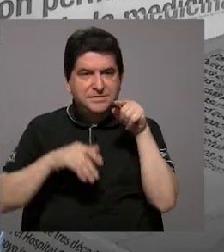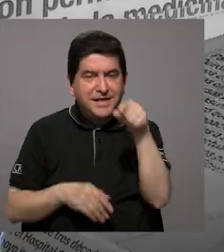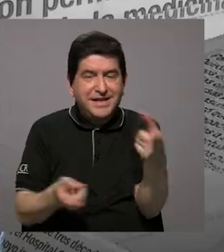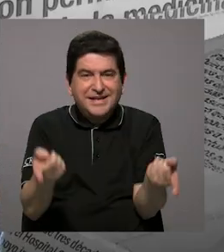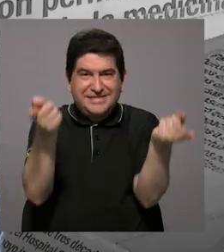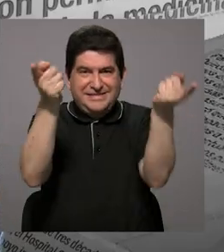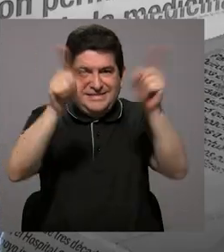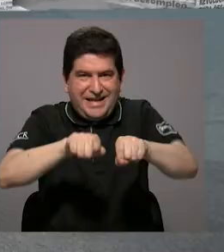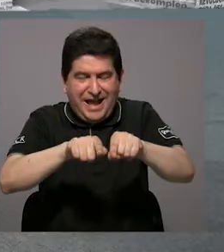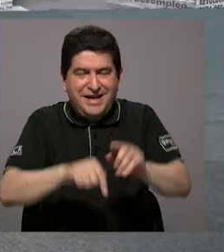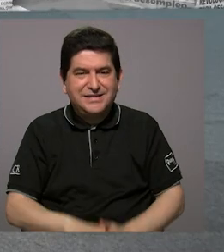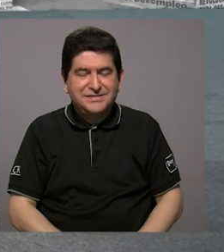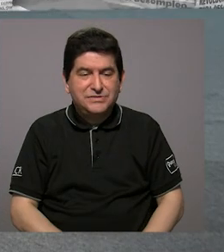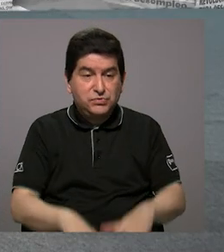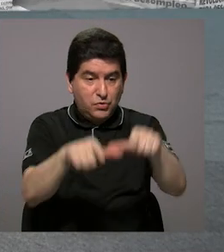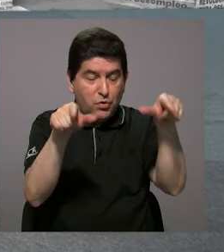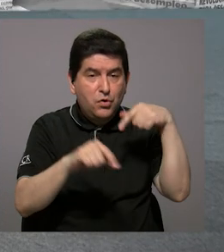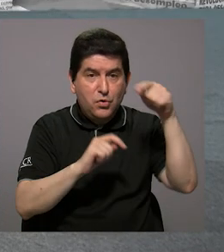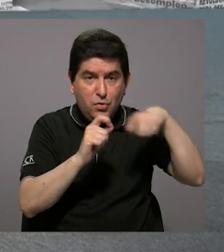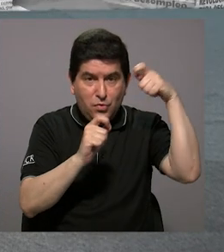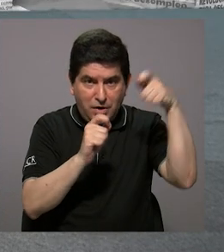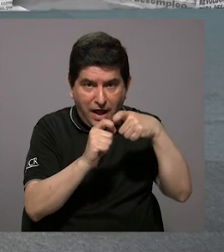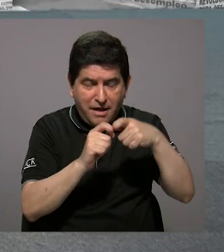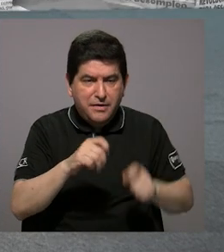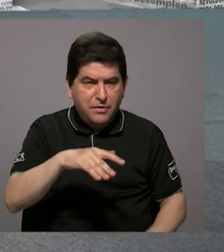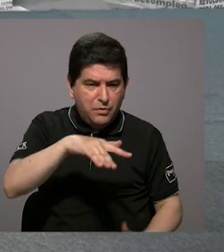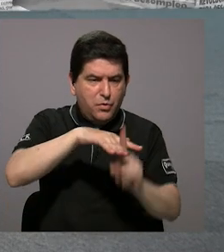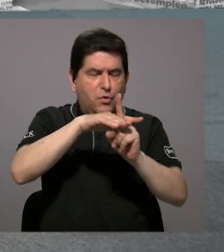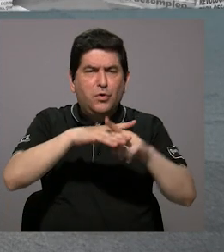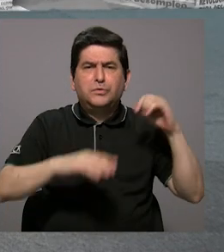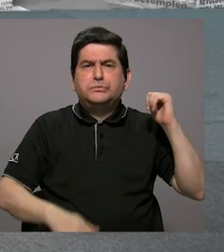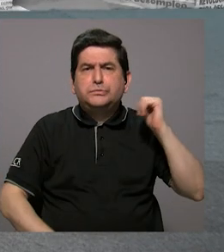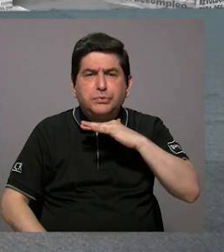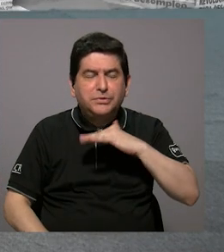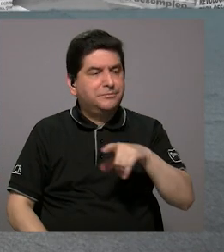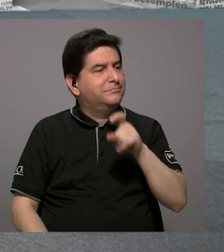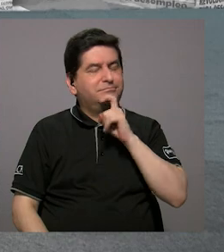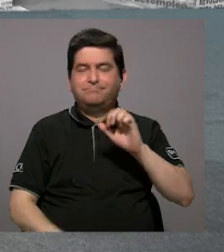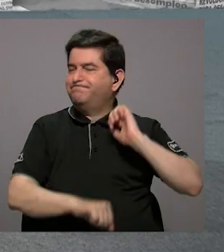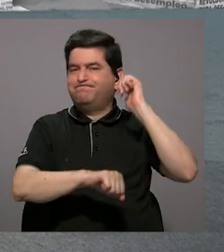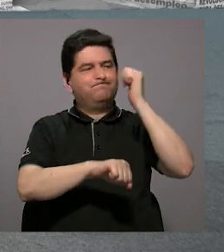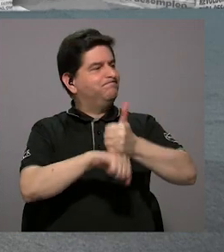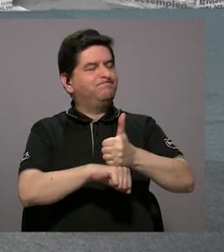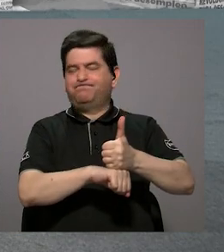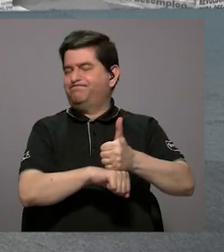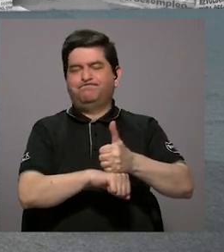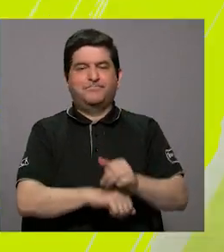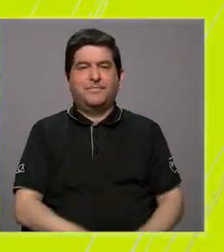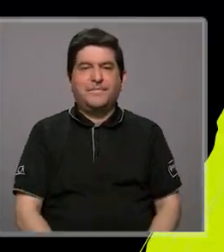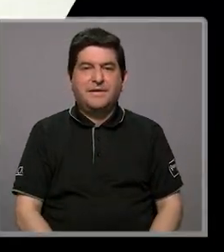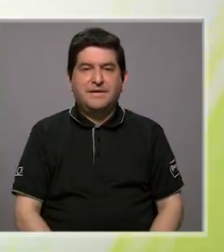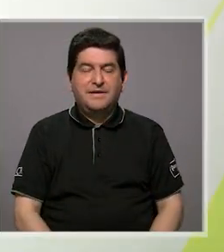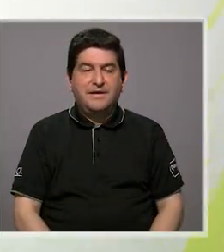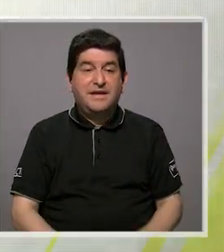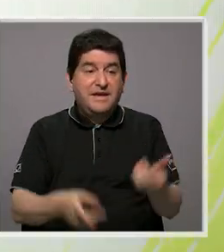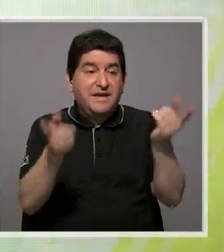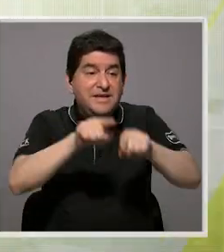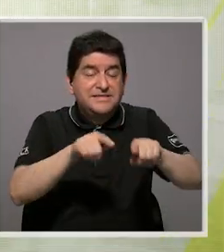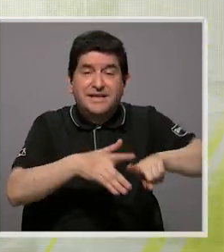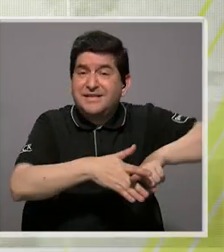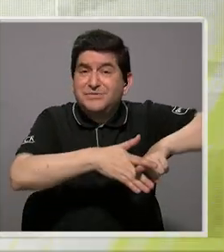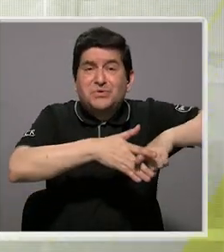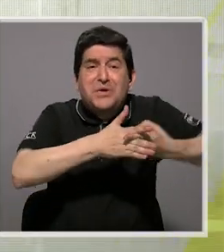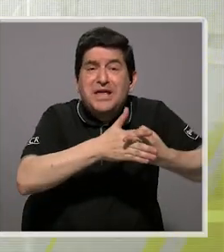presentes en ese foco de contaminación, es difícil establecer cuál fue la